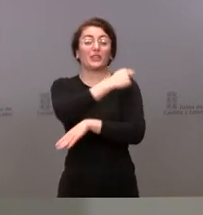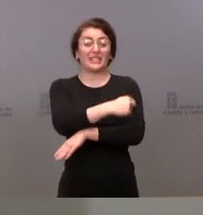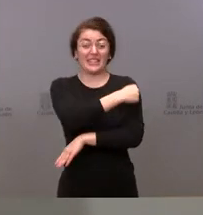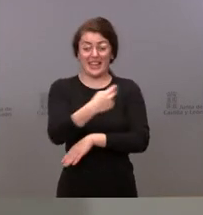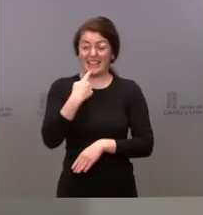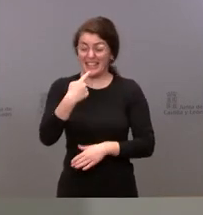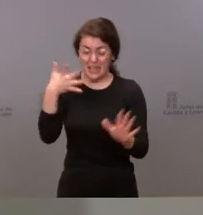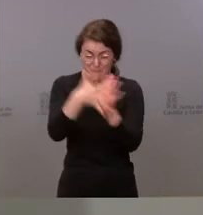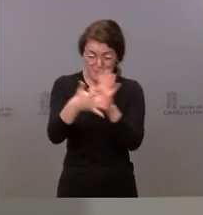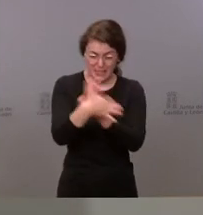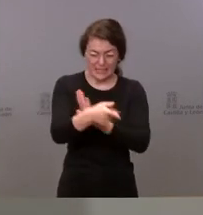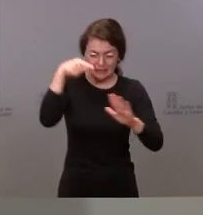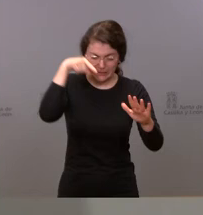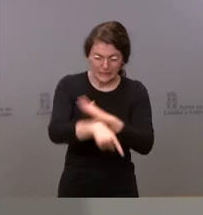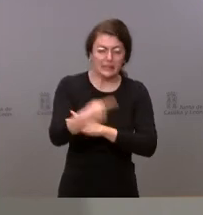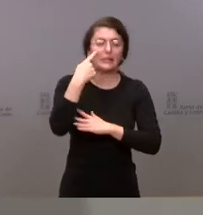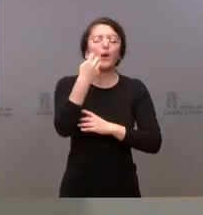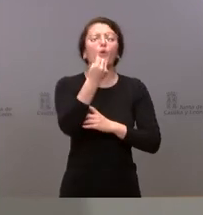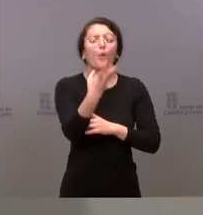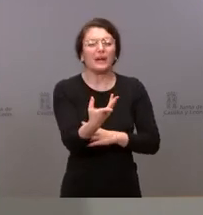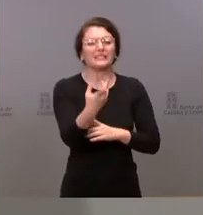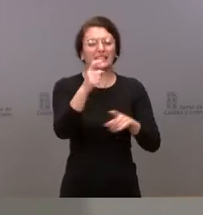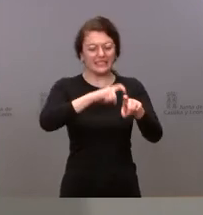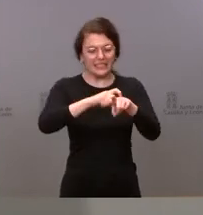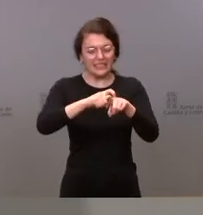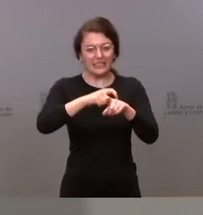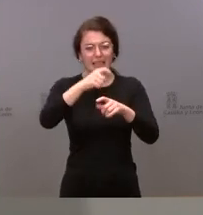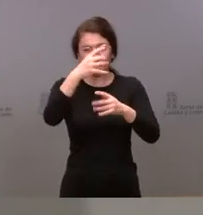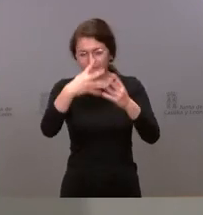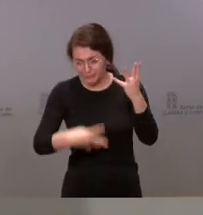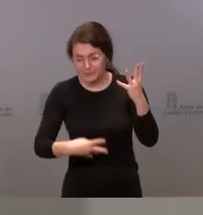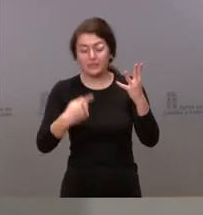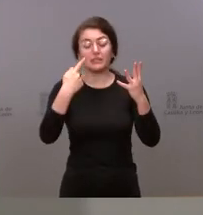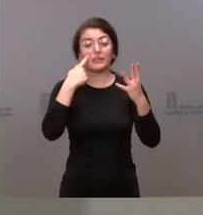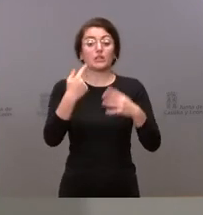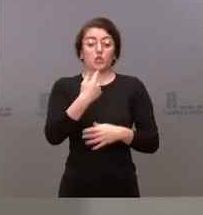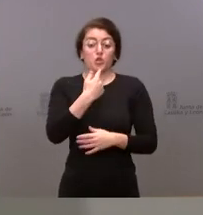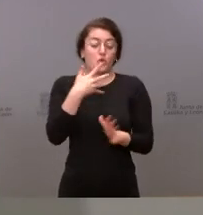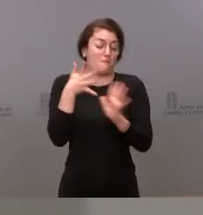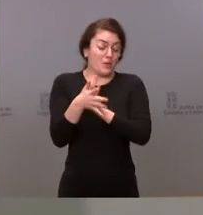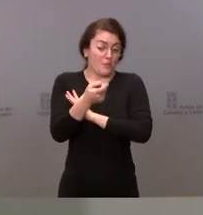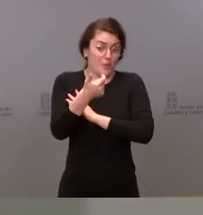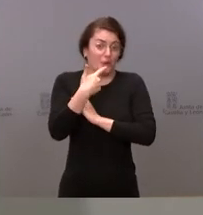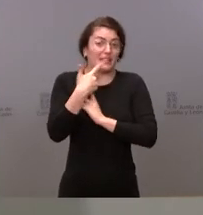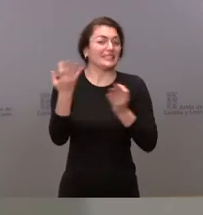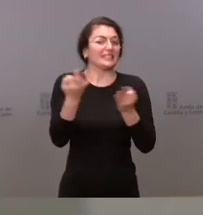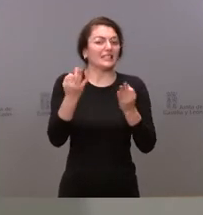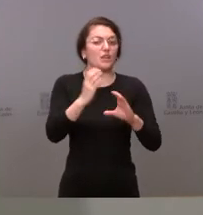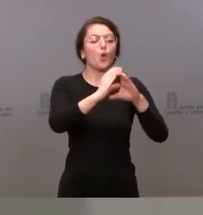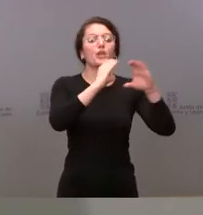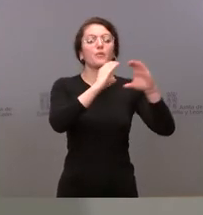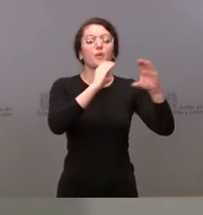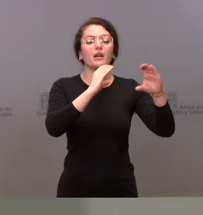características, contenido y lugares de ubicación. Yo sí les digo que se tratará de unidades móviles que se